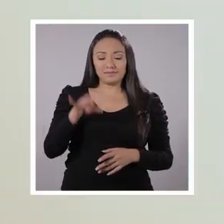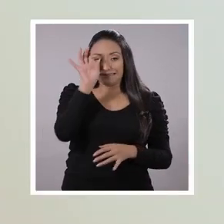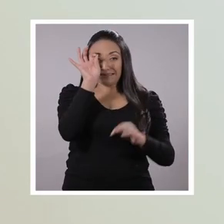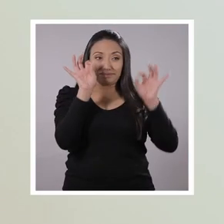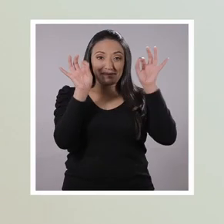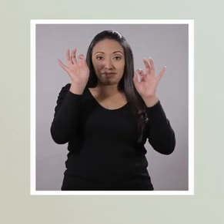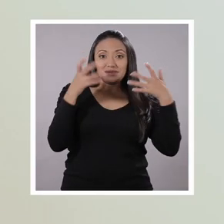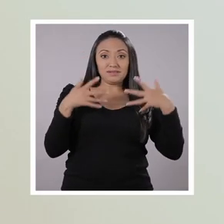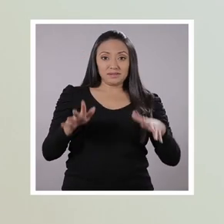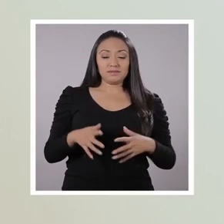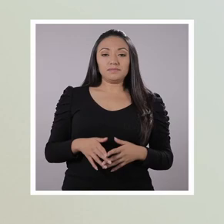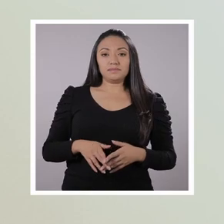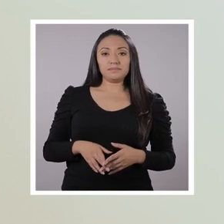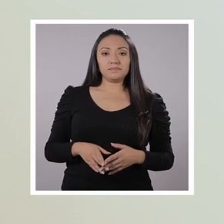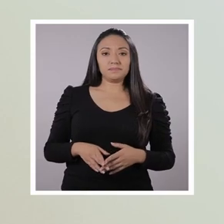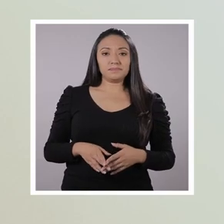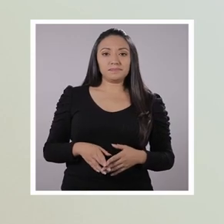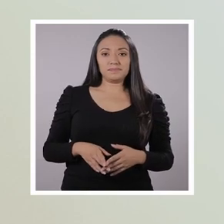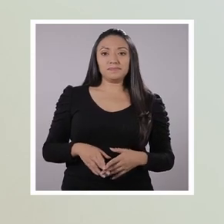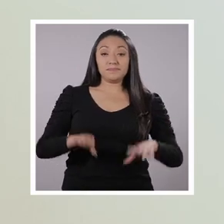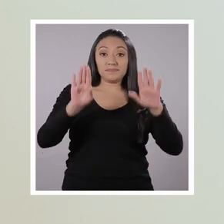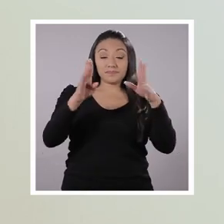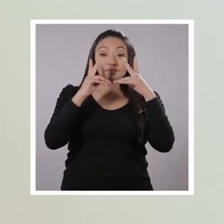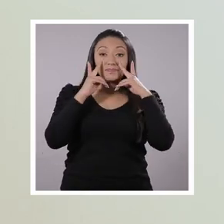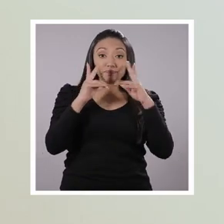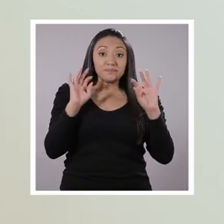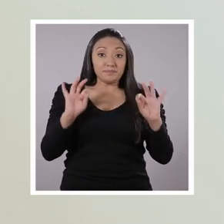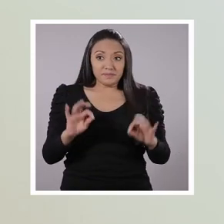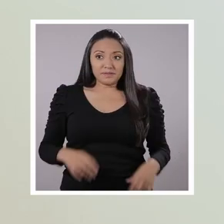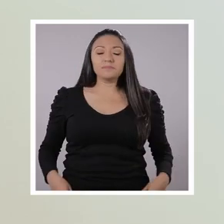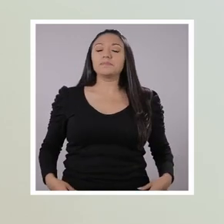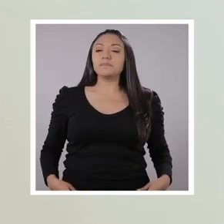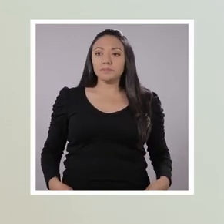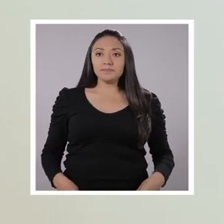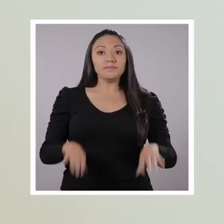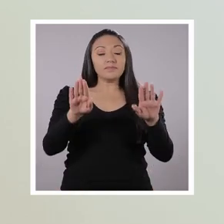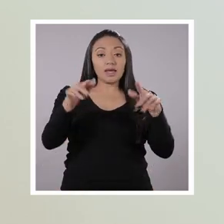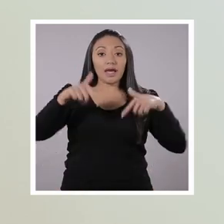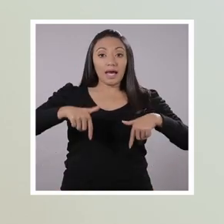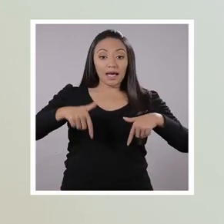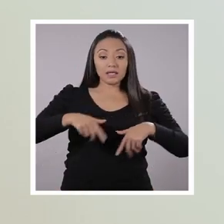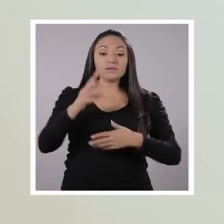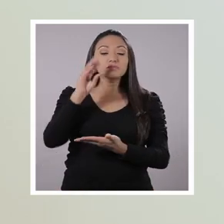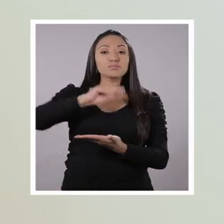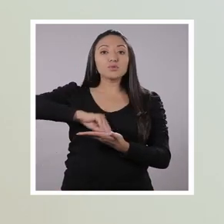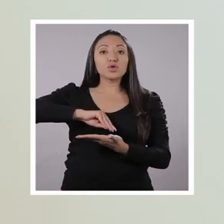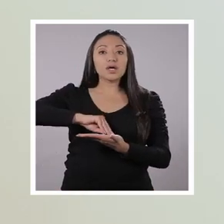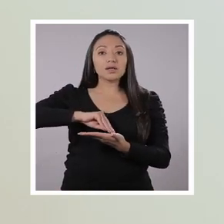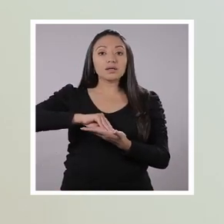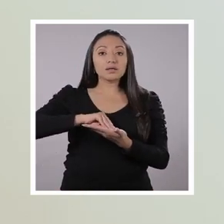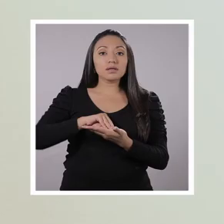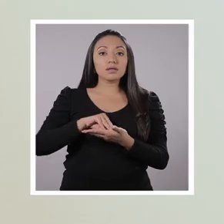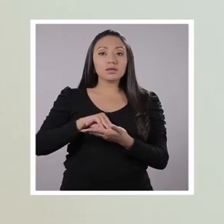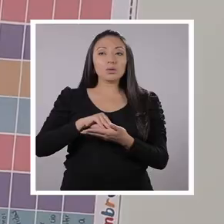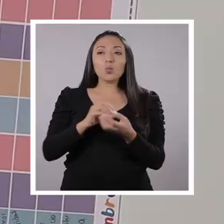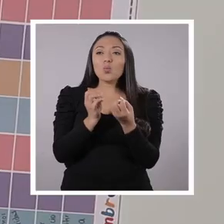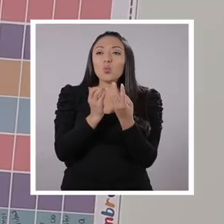acuerdo? ¡Esa! Con el peinado de Pancho. Perfecto. Ya. Mire, profe. Y aquí voy a marcar